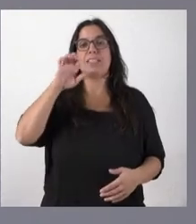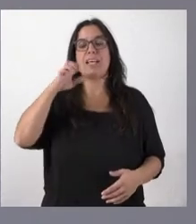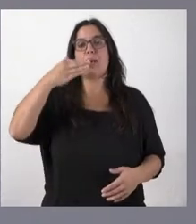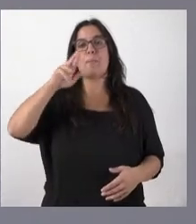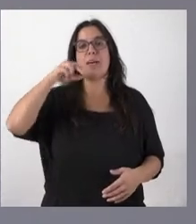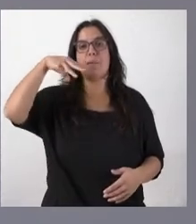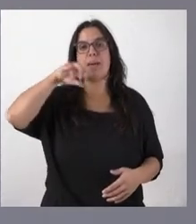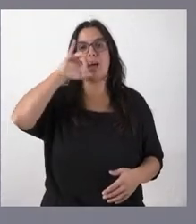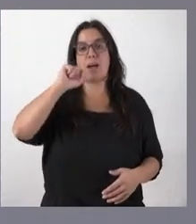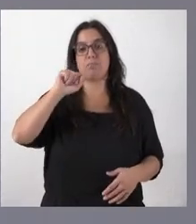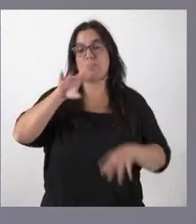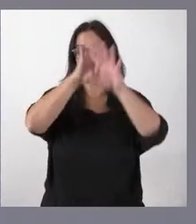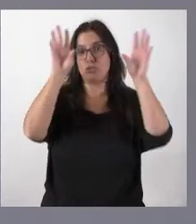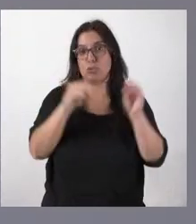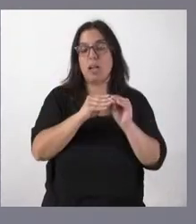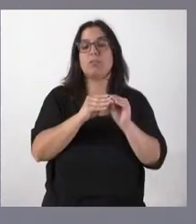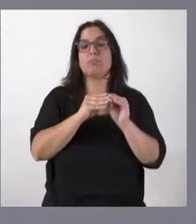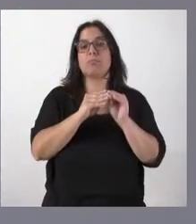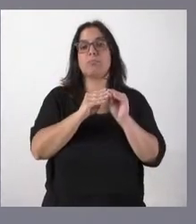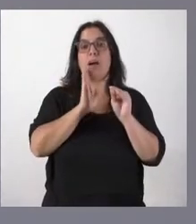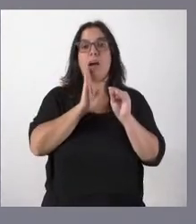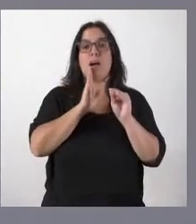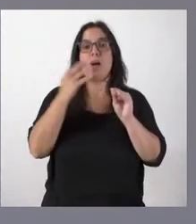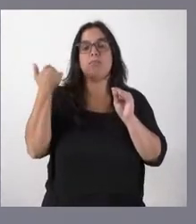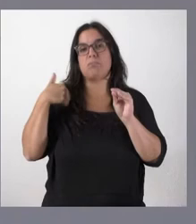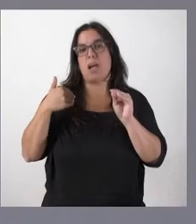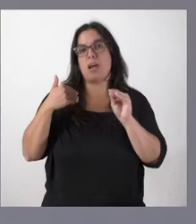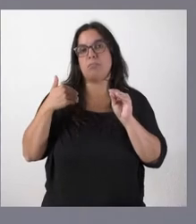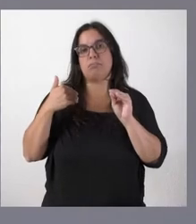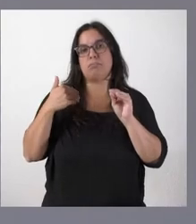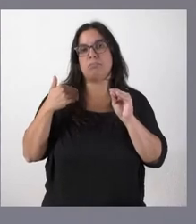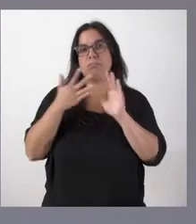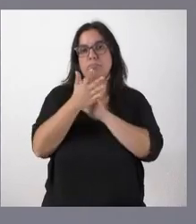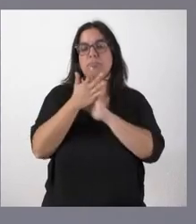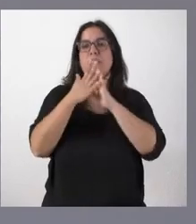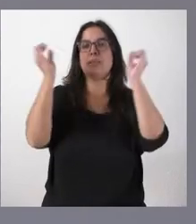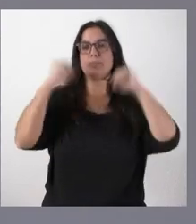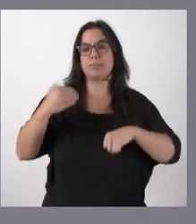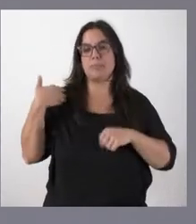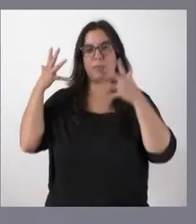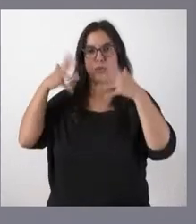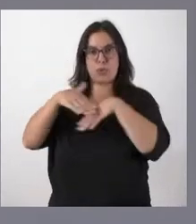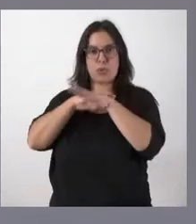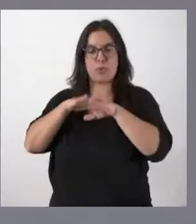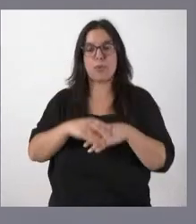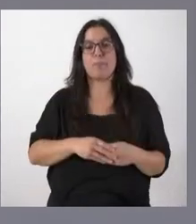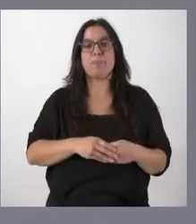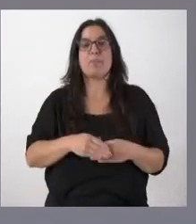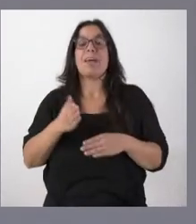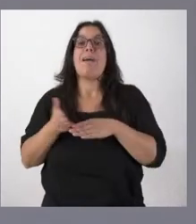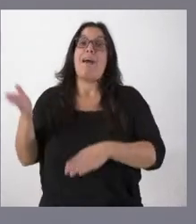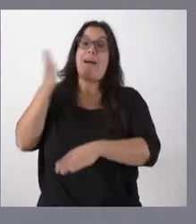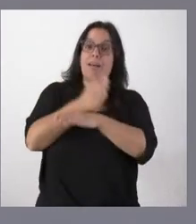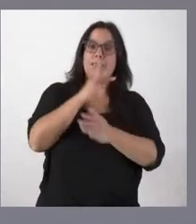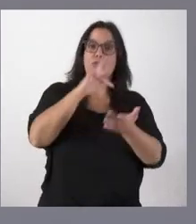definitiva, el conjunto de actuaciones fundamentales que se han acordado en este Consejo de Gobierno. Tuvimos antes la comisión delegada